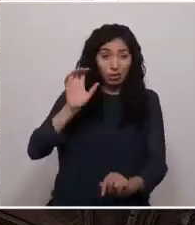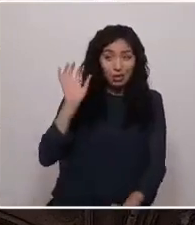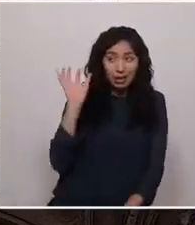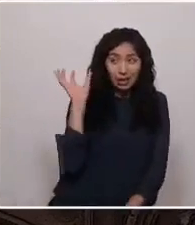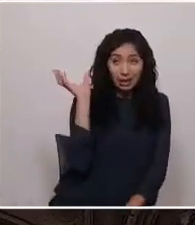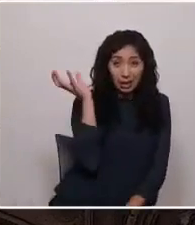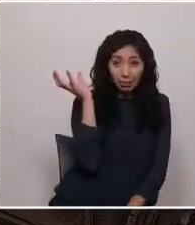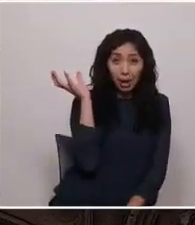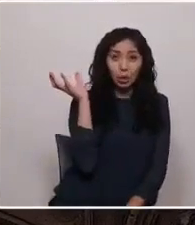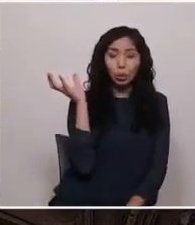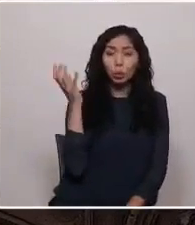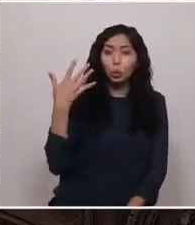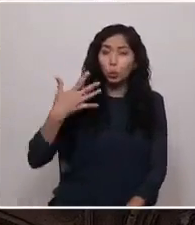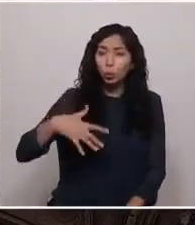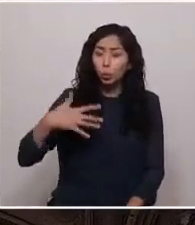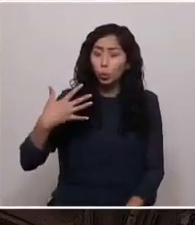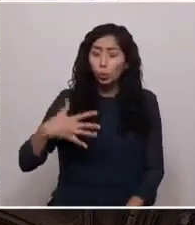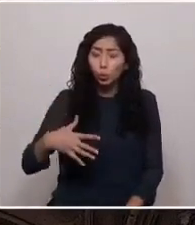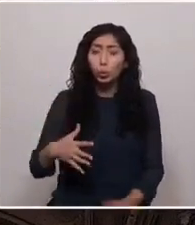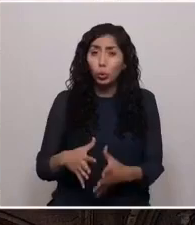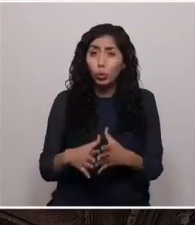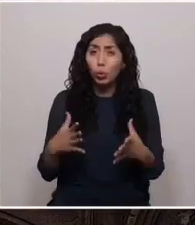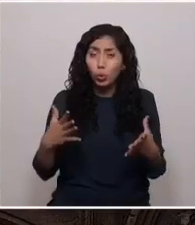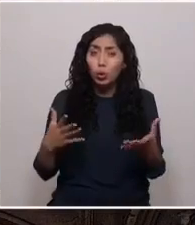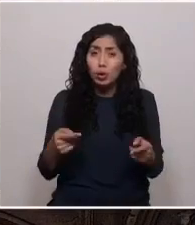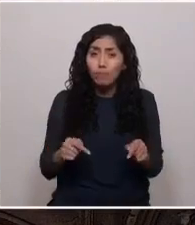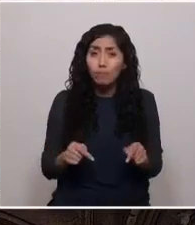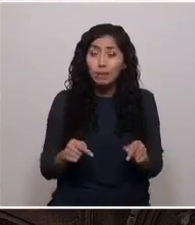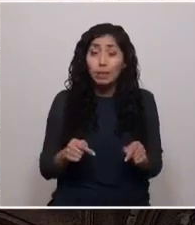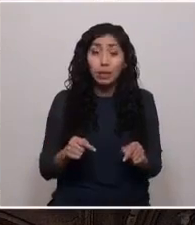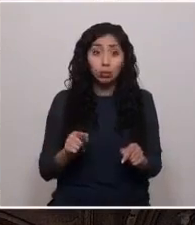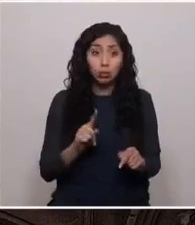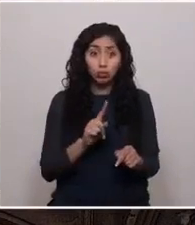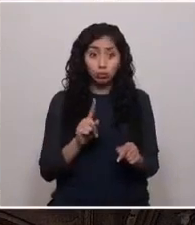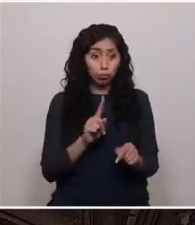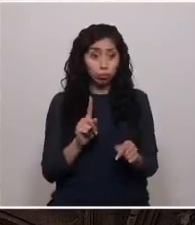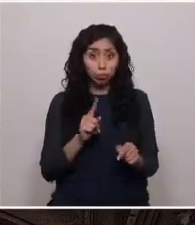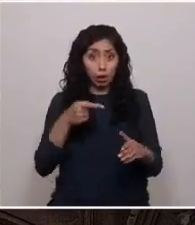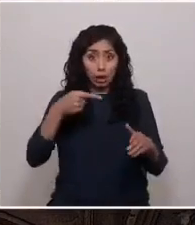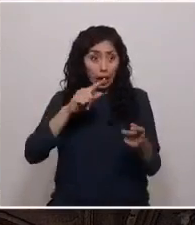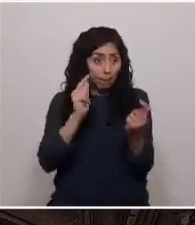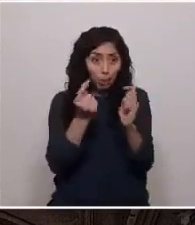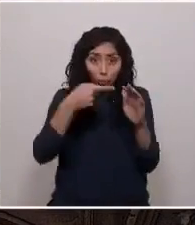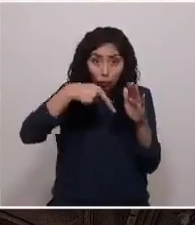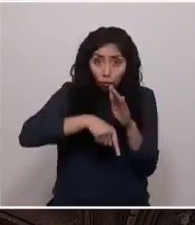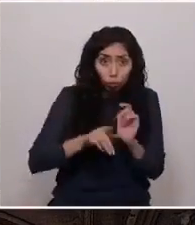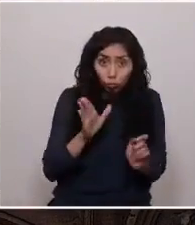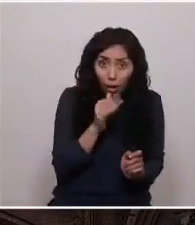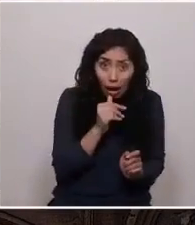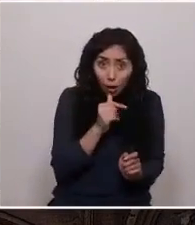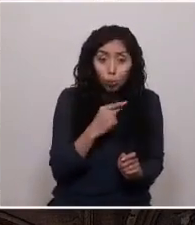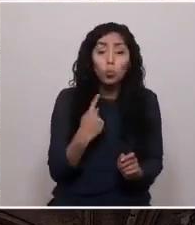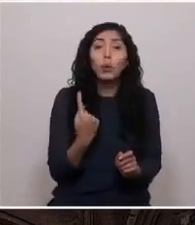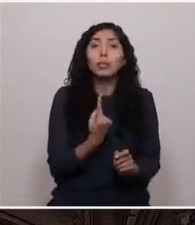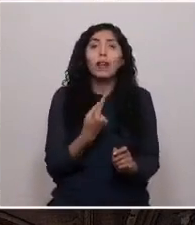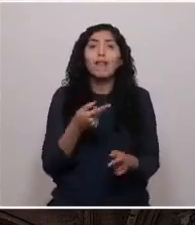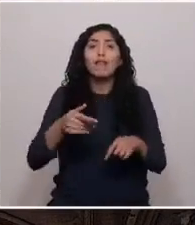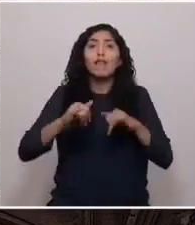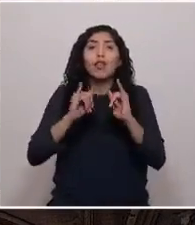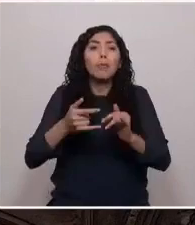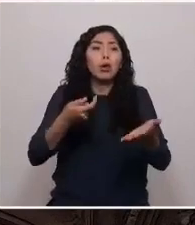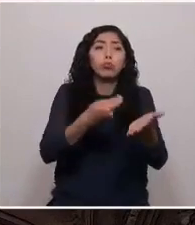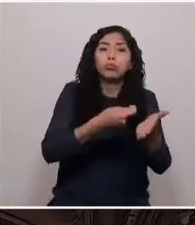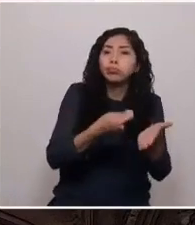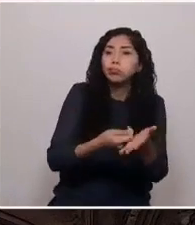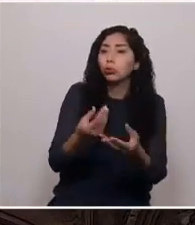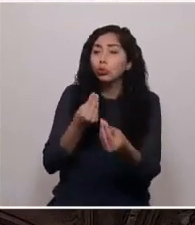alarmante y si no hacemos un cambio profundo en nuestra forma de producir y consumir, no tenemos